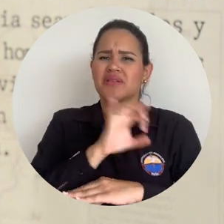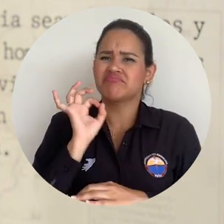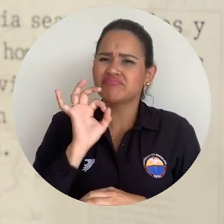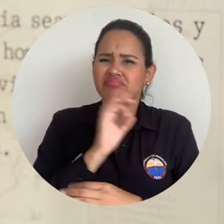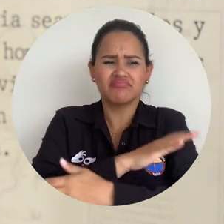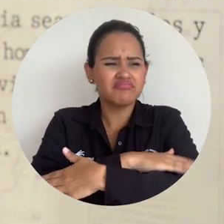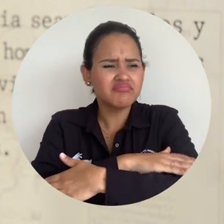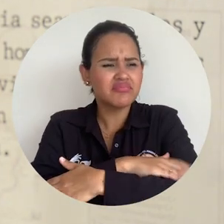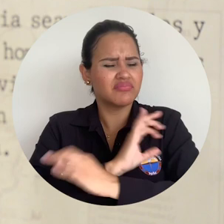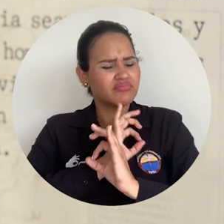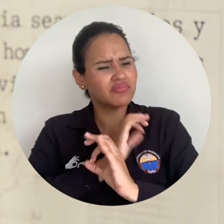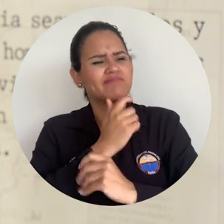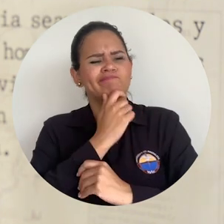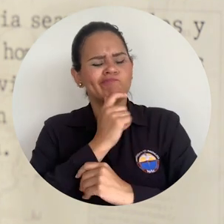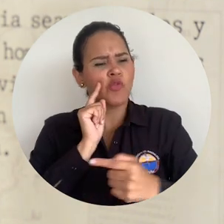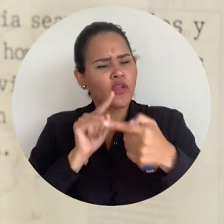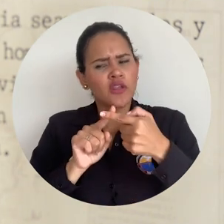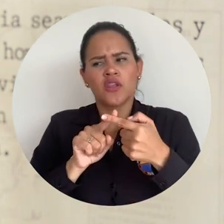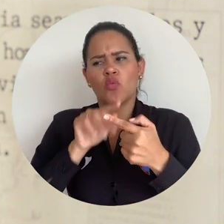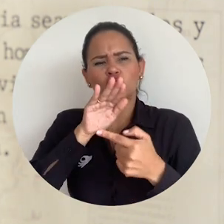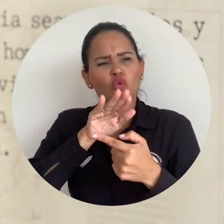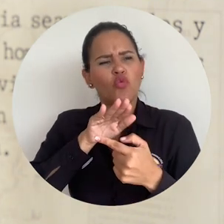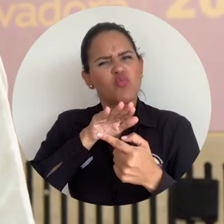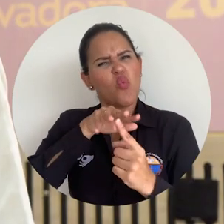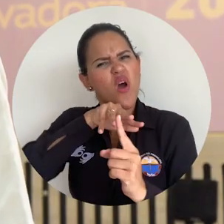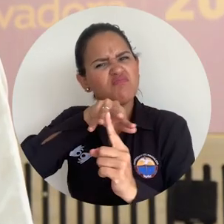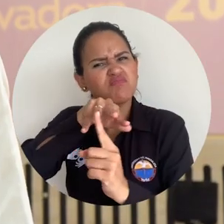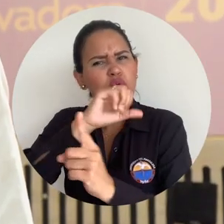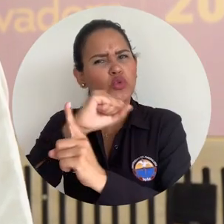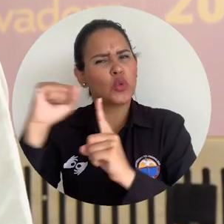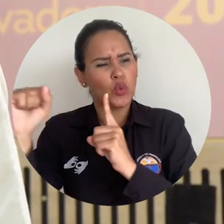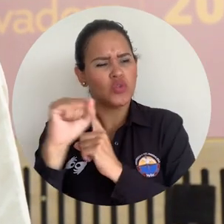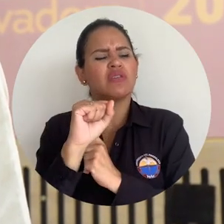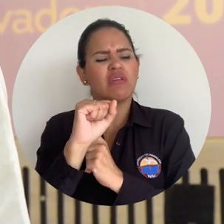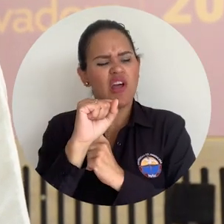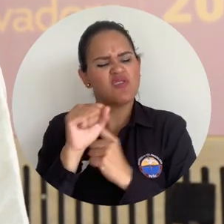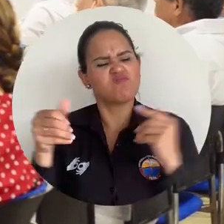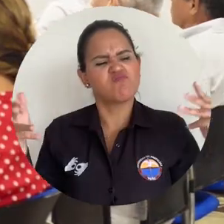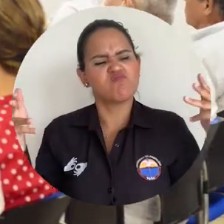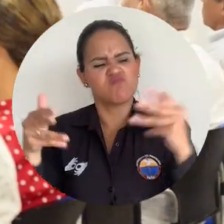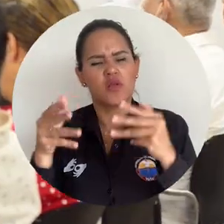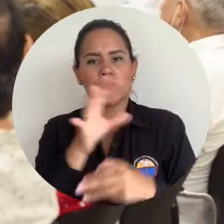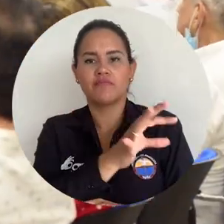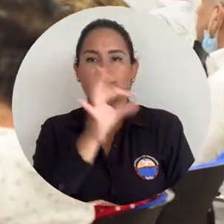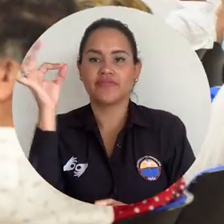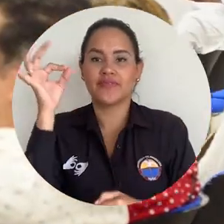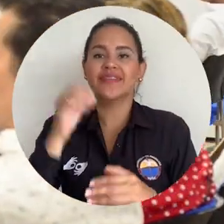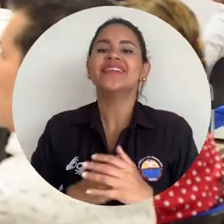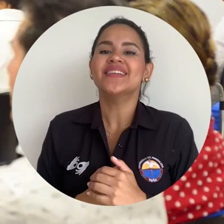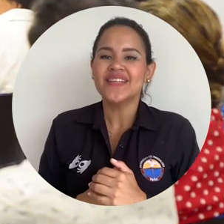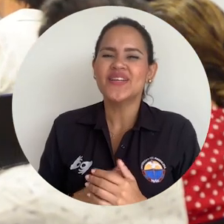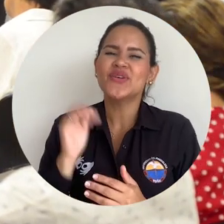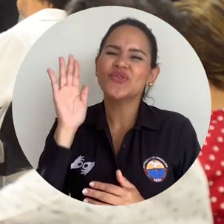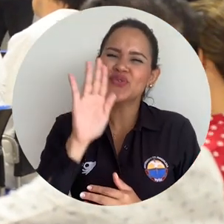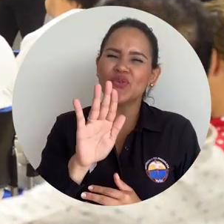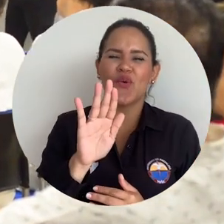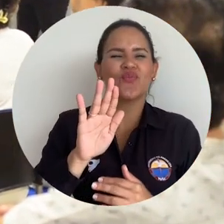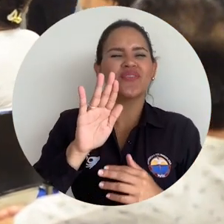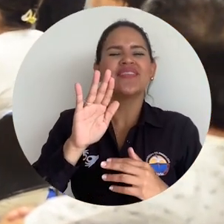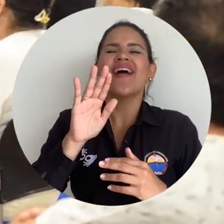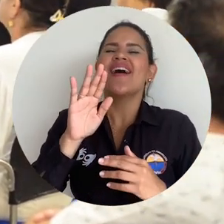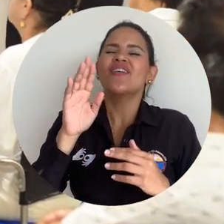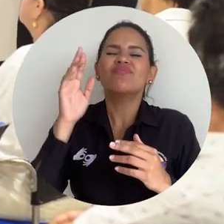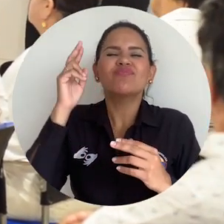justamente agregar un valor social al territorio. Este acto denominado Raíces de Memoria, Semillas para Amar,